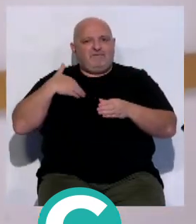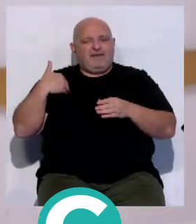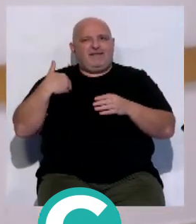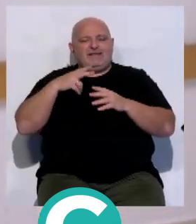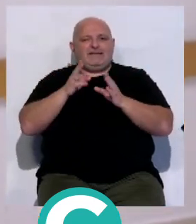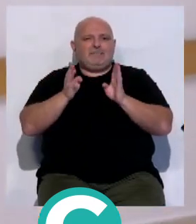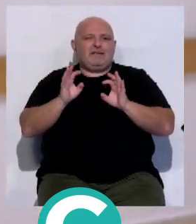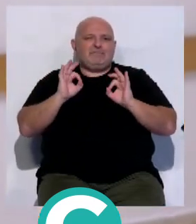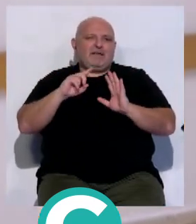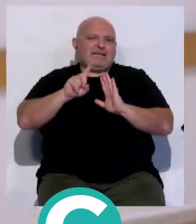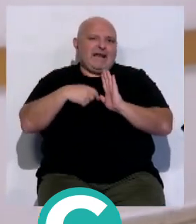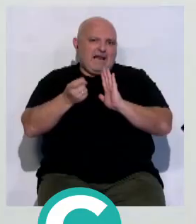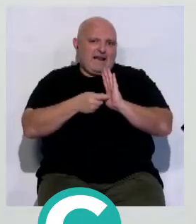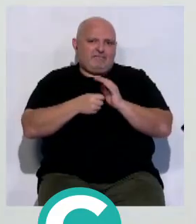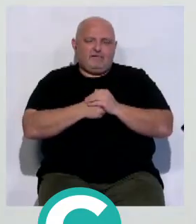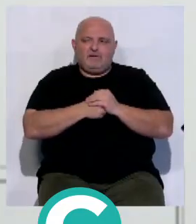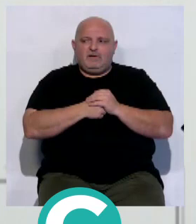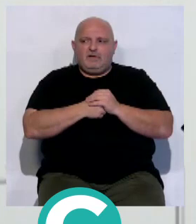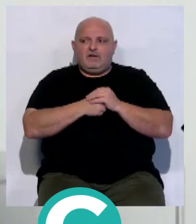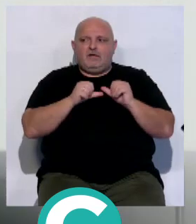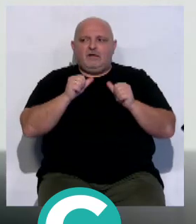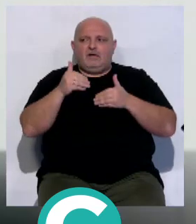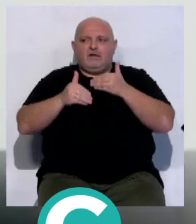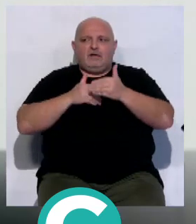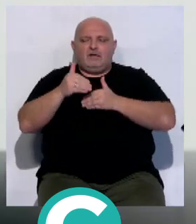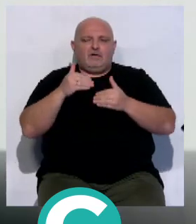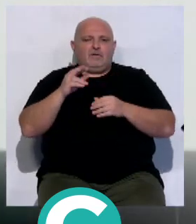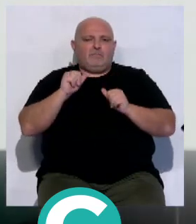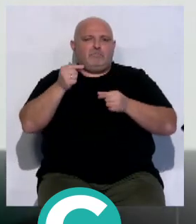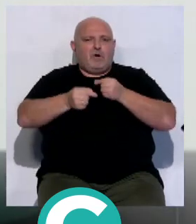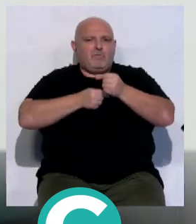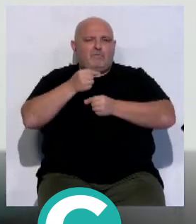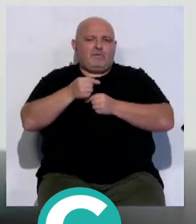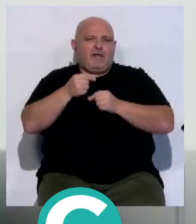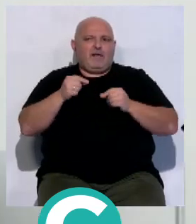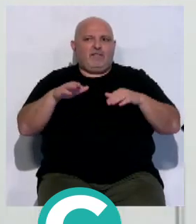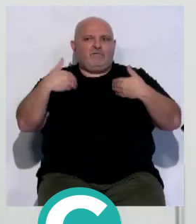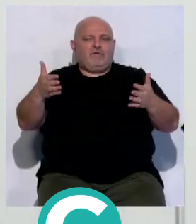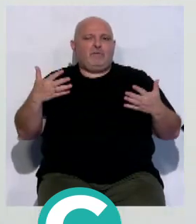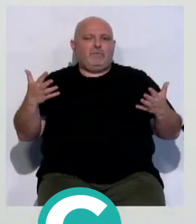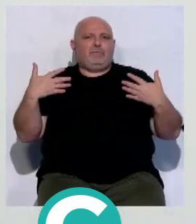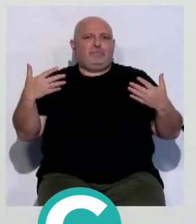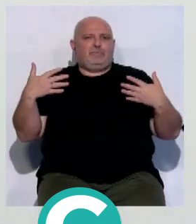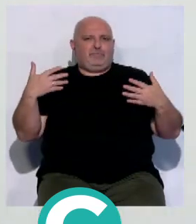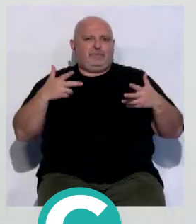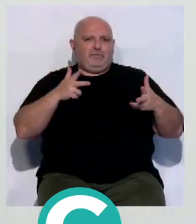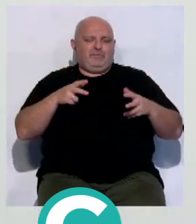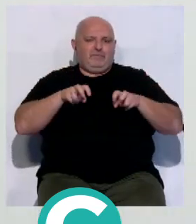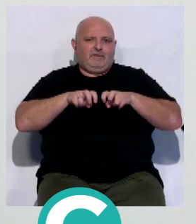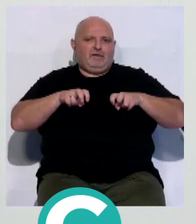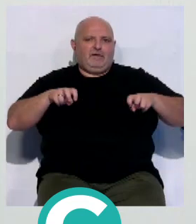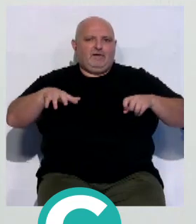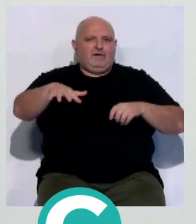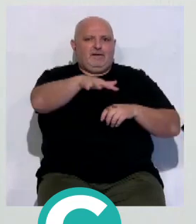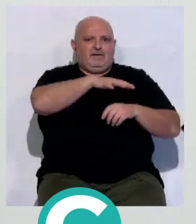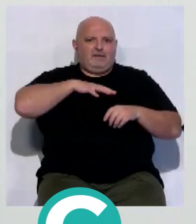de tratamiento integral. Puede hacer dos años cuando empezamos a sacar a los pacientes al aire libre, a los entornos